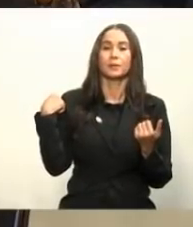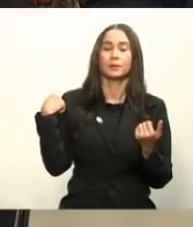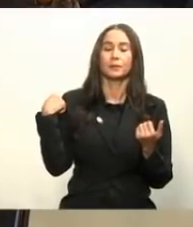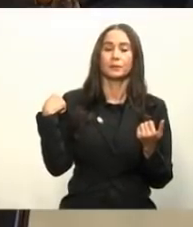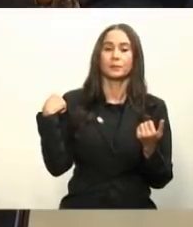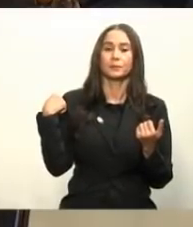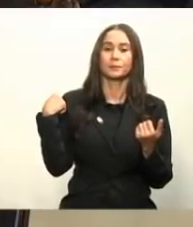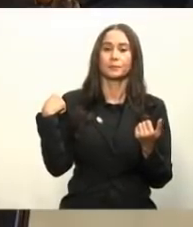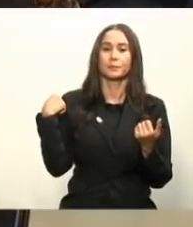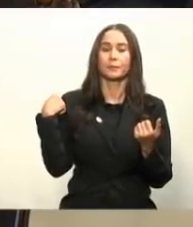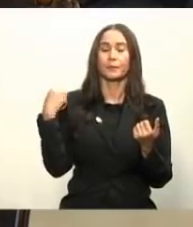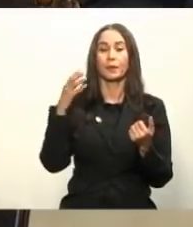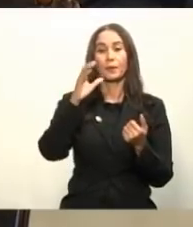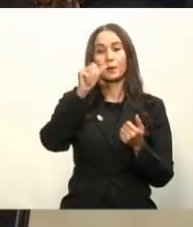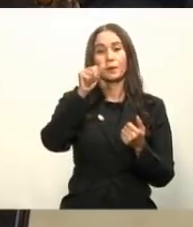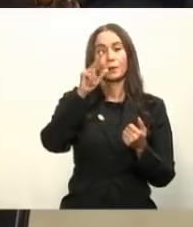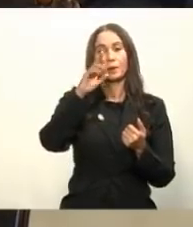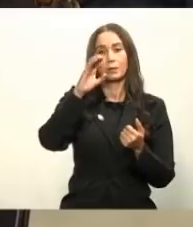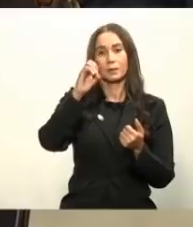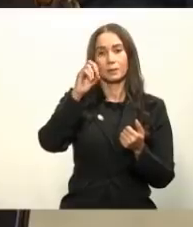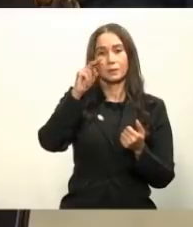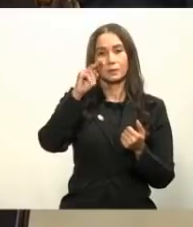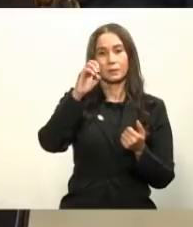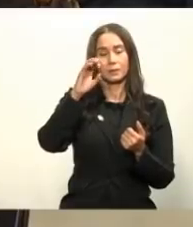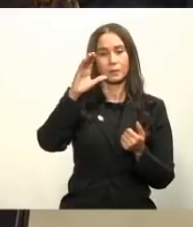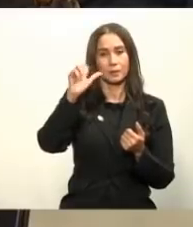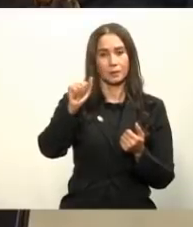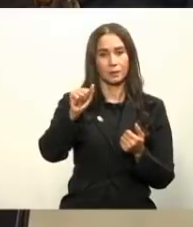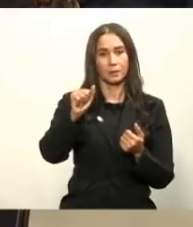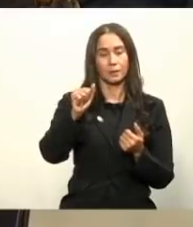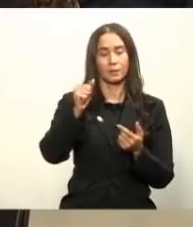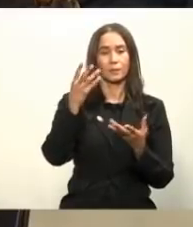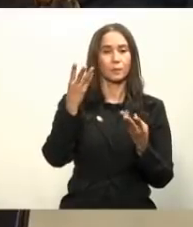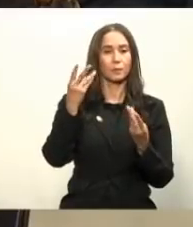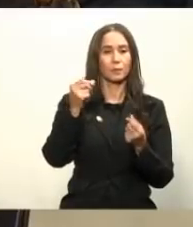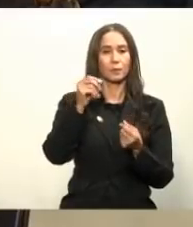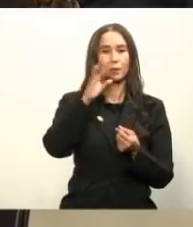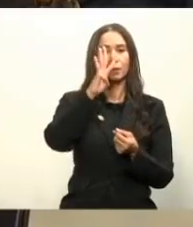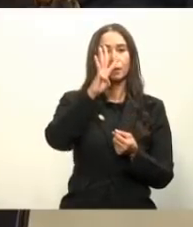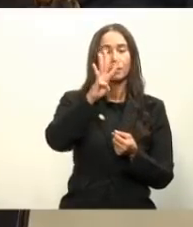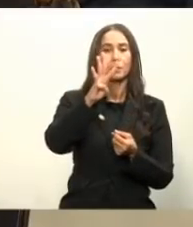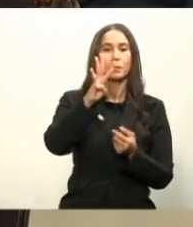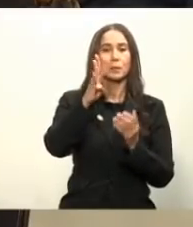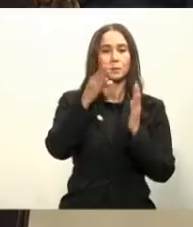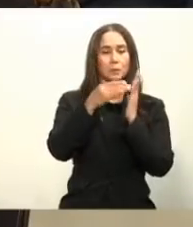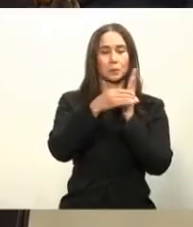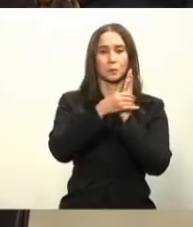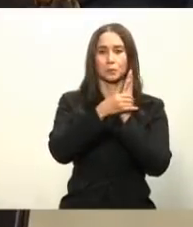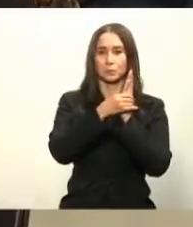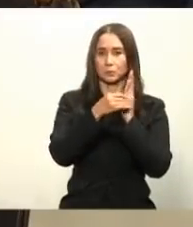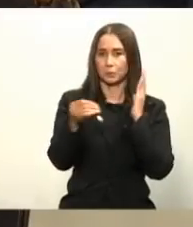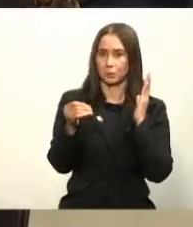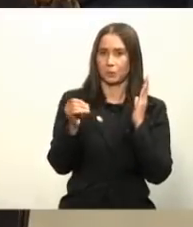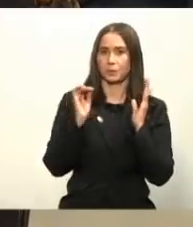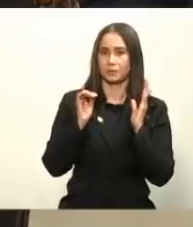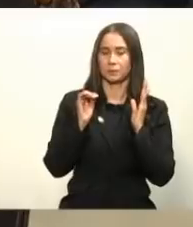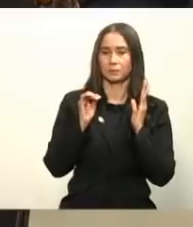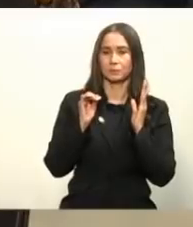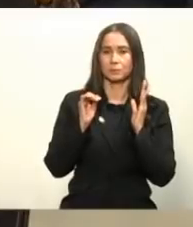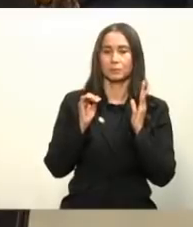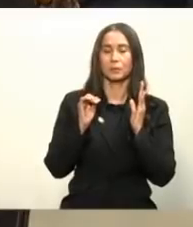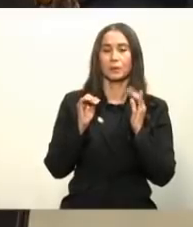en el caso de AstraZeneca el contrato fue de un precio estimado de 4 dólares pero que no podía pasar de 6 dólares